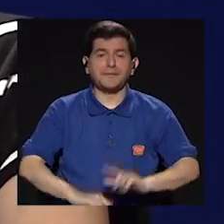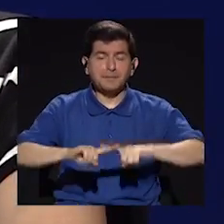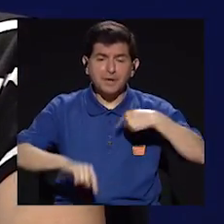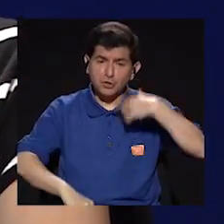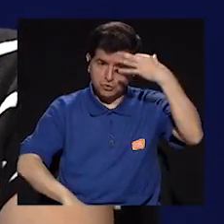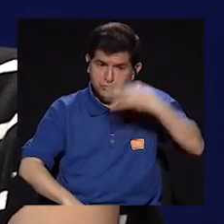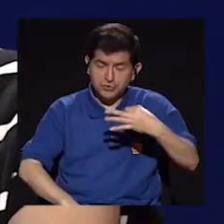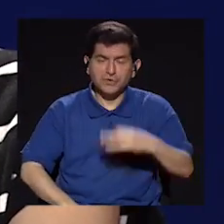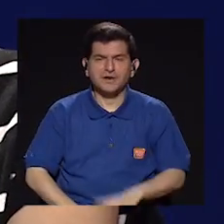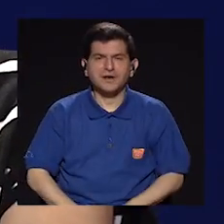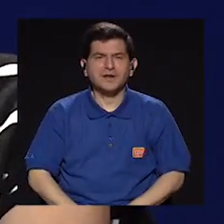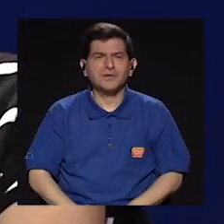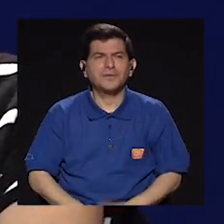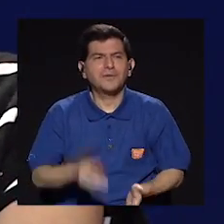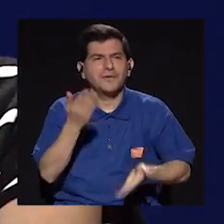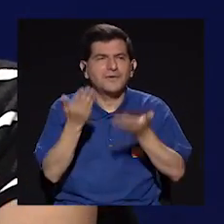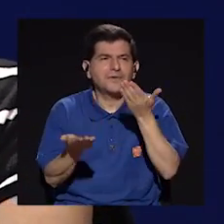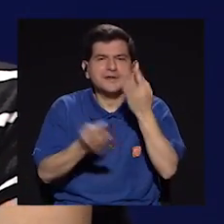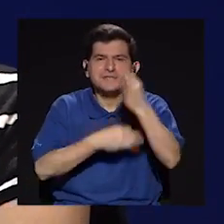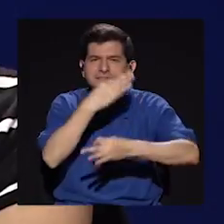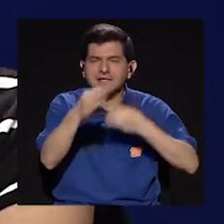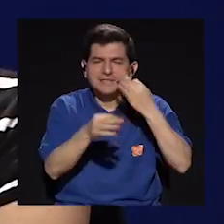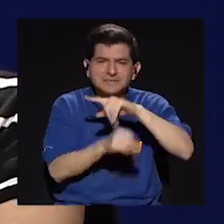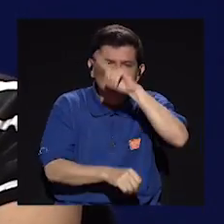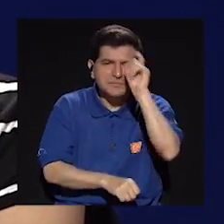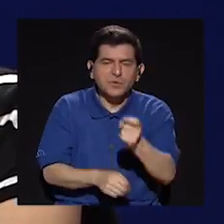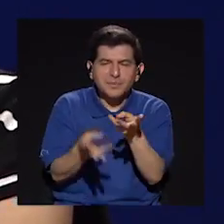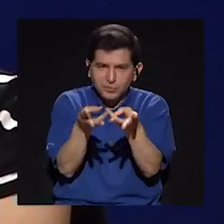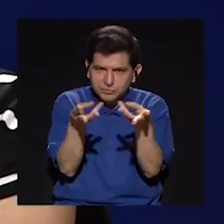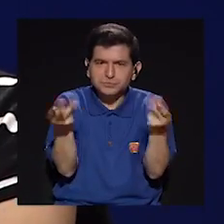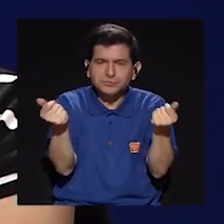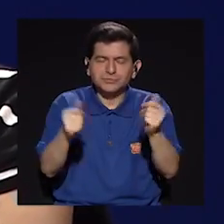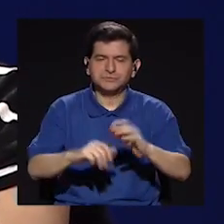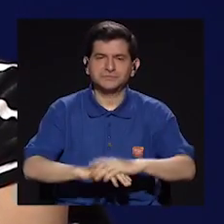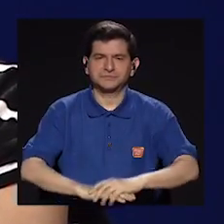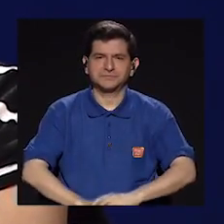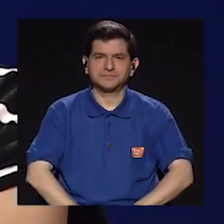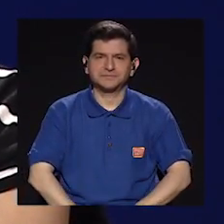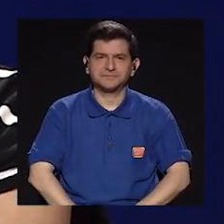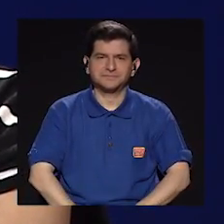Y, pero creo que como sea, por lo menos genera ese tipo de preguntas.